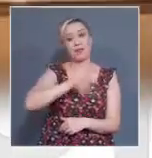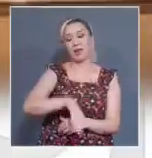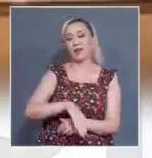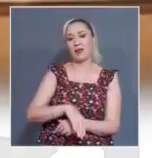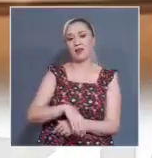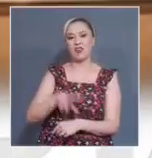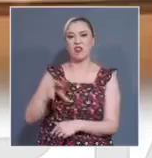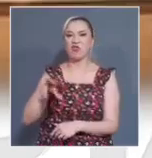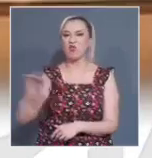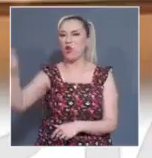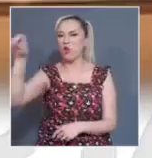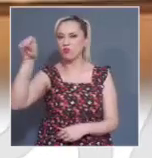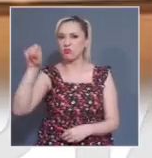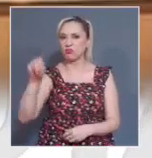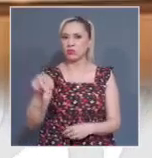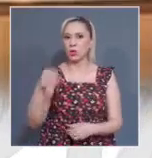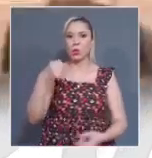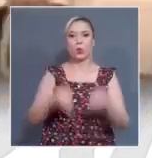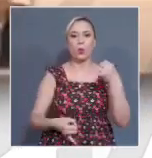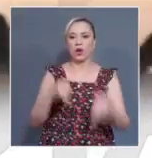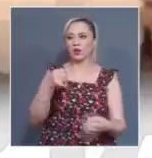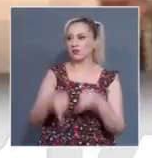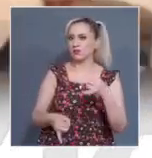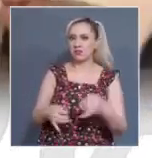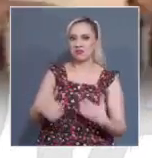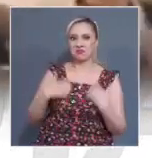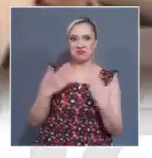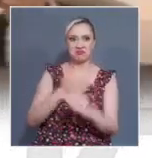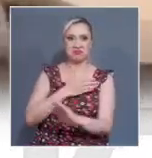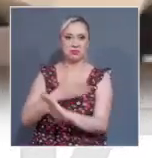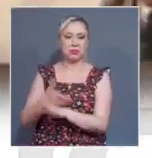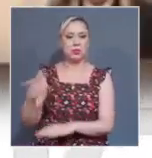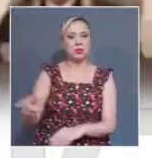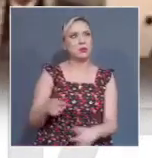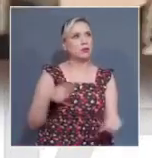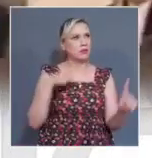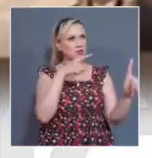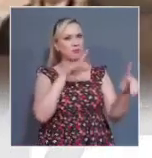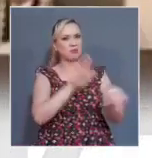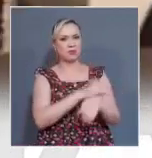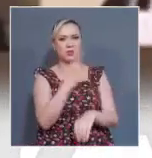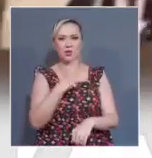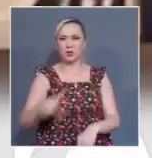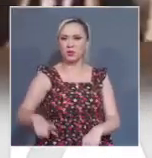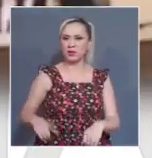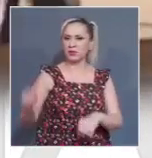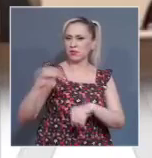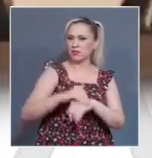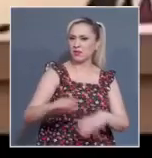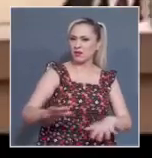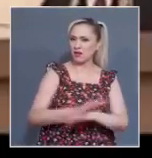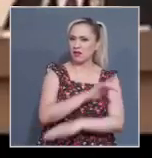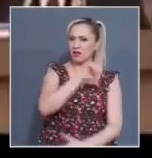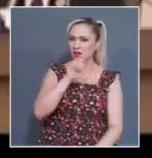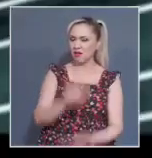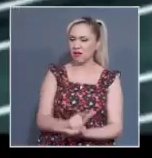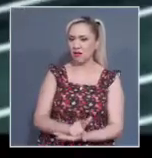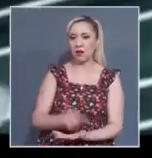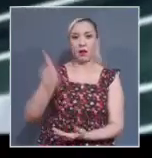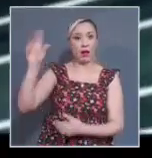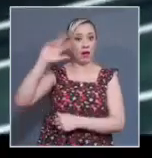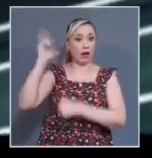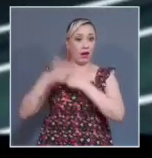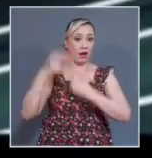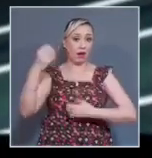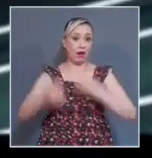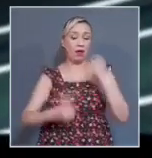sancionada por cuestionar públicamente la reforma judicial implementada por el gobierno. El Tribunal Europeo sostiene que las declaraciones de la